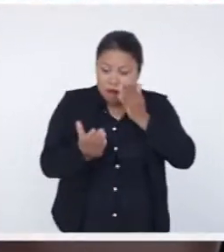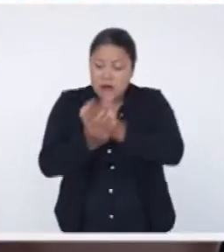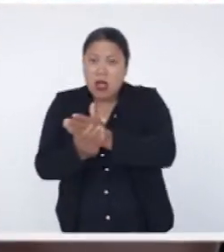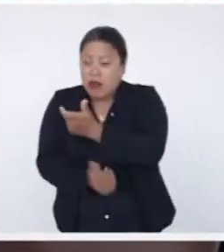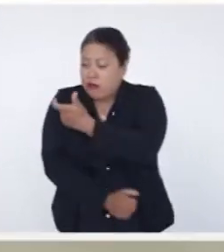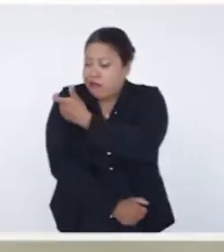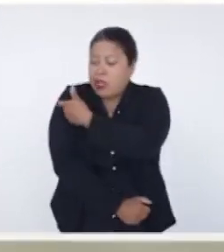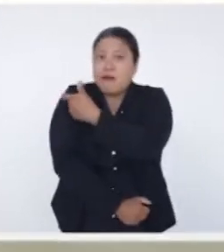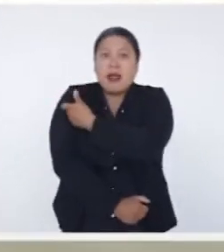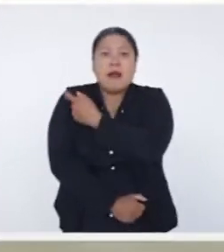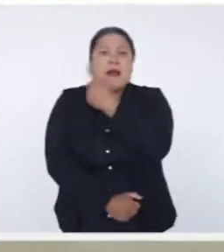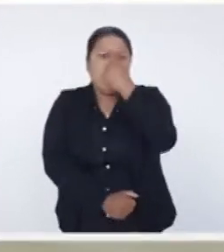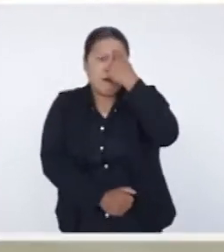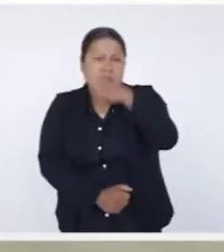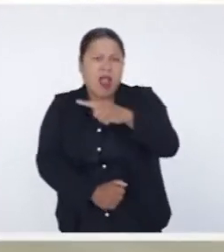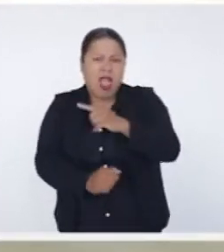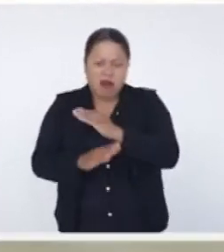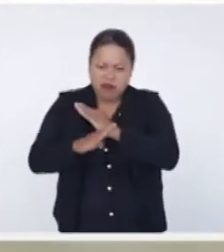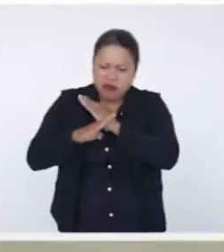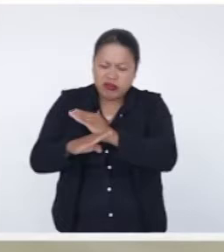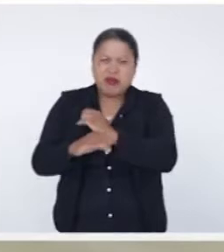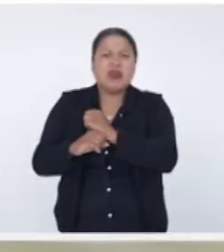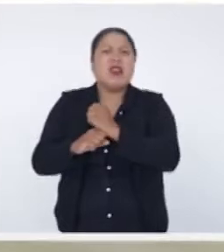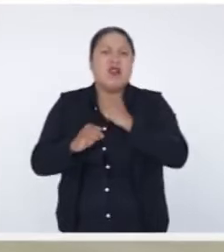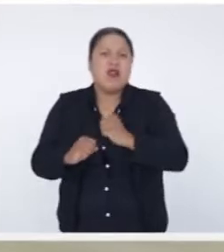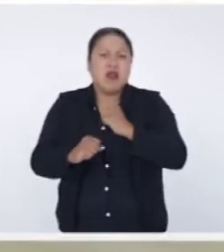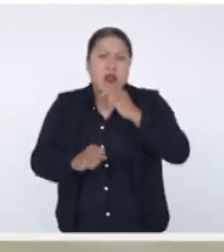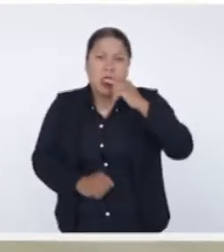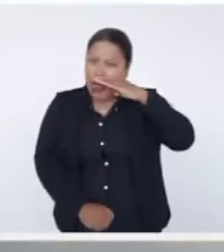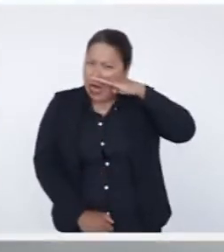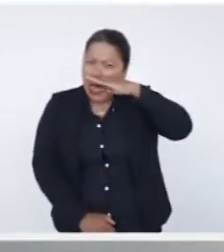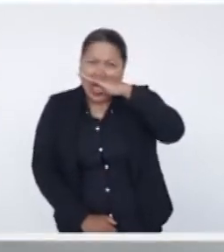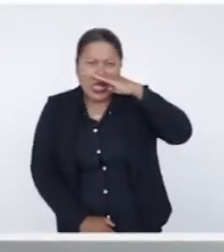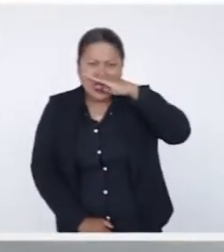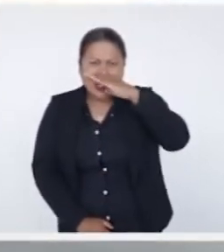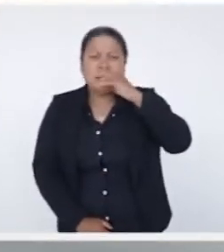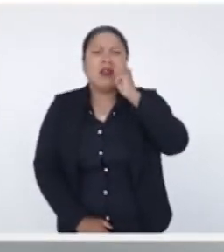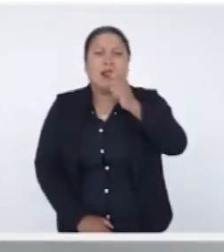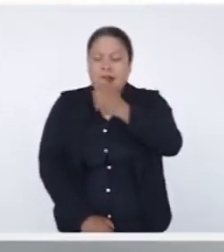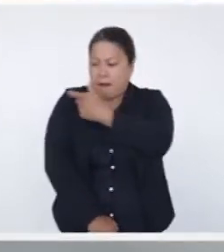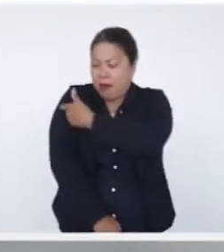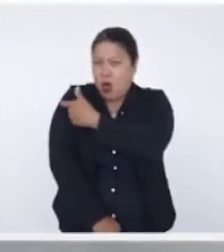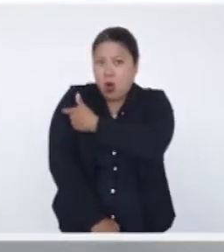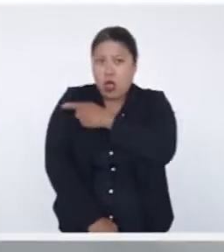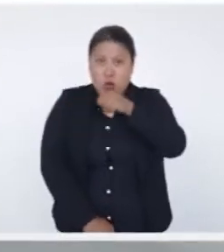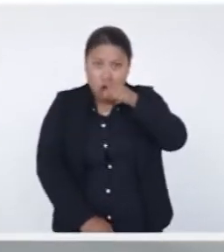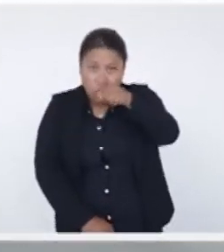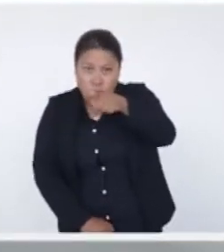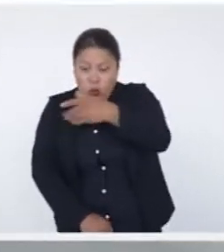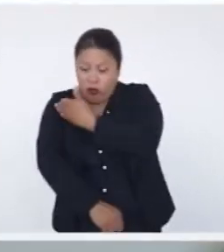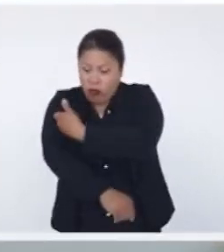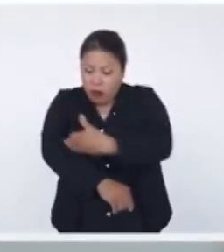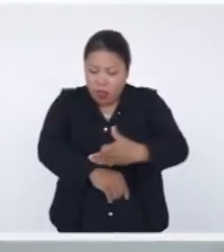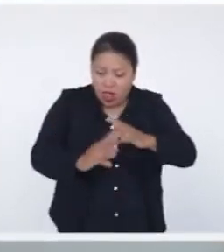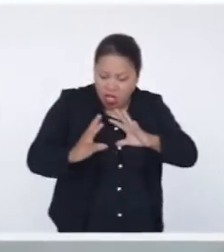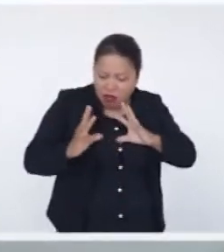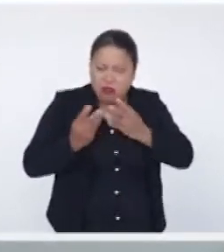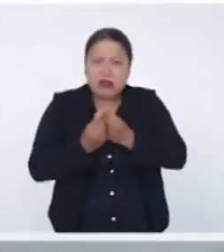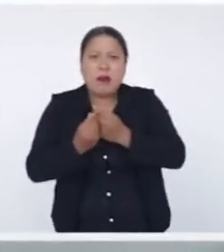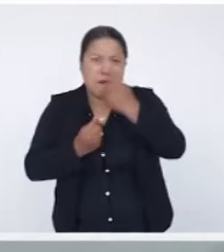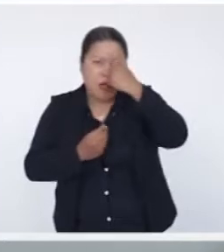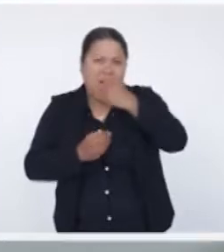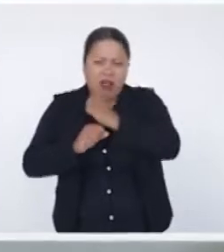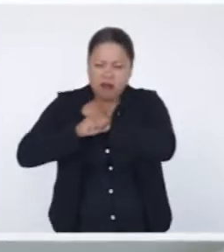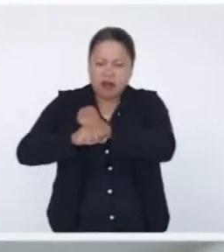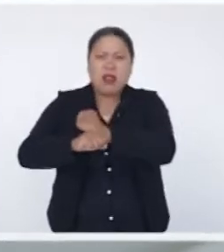de salud más cercano y te apliques de manera gratuita tú y toda tu familia la vacuna